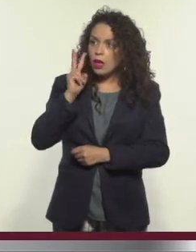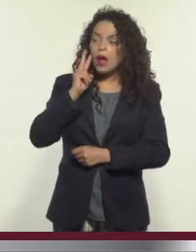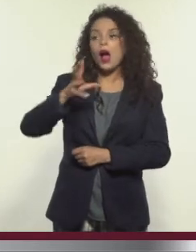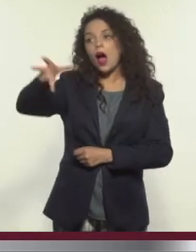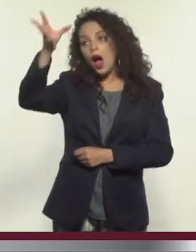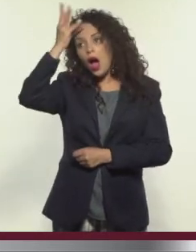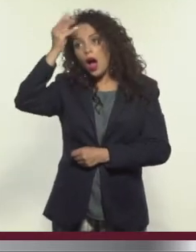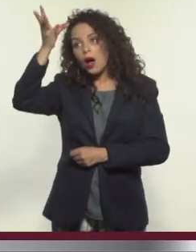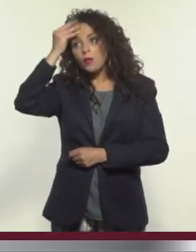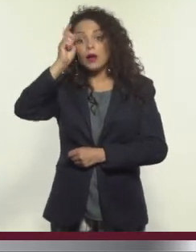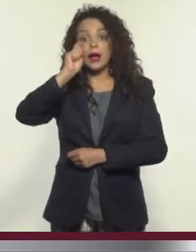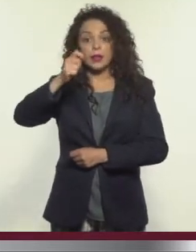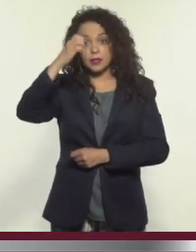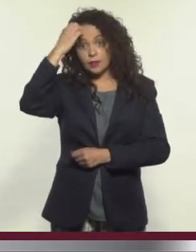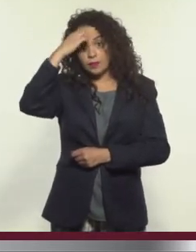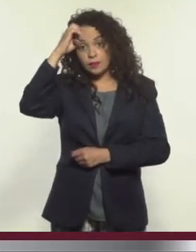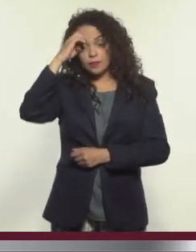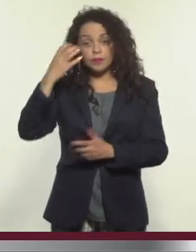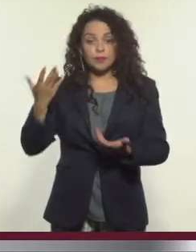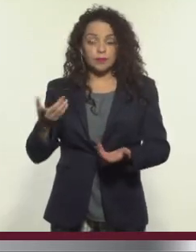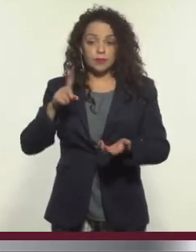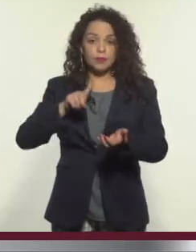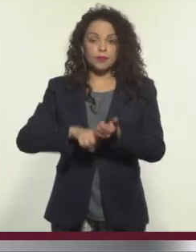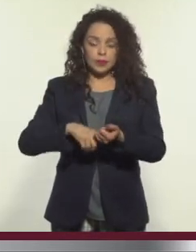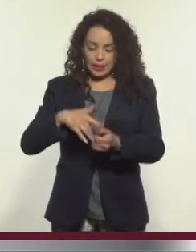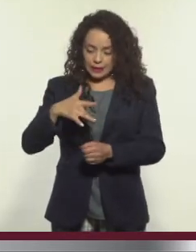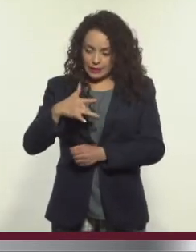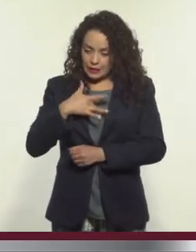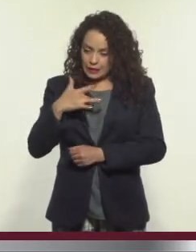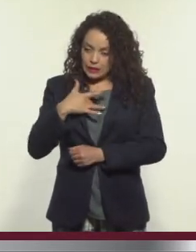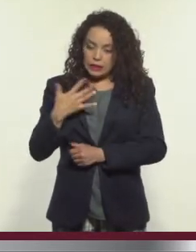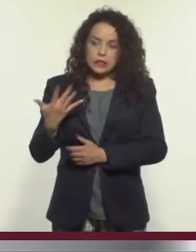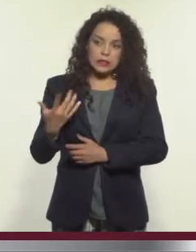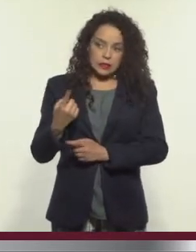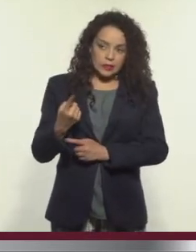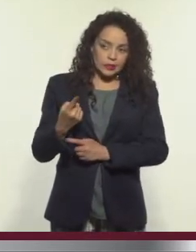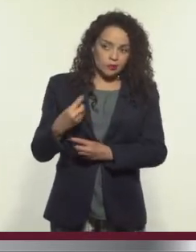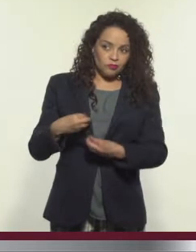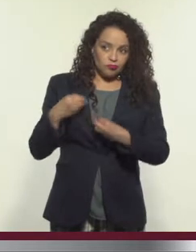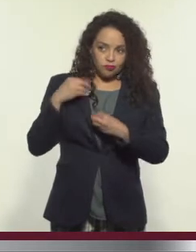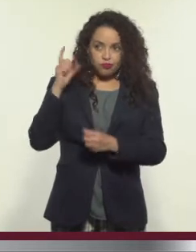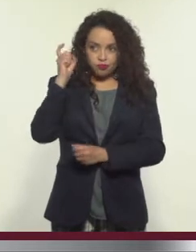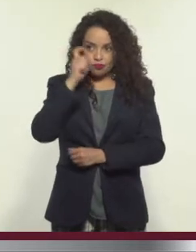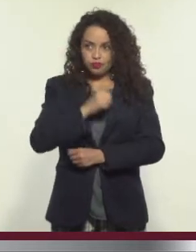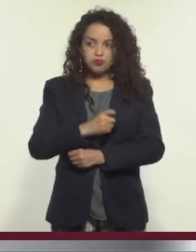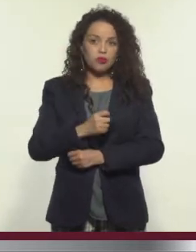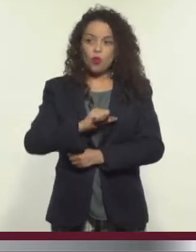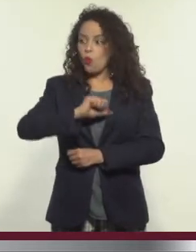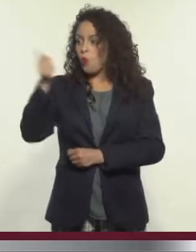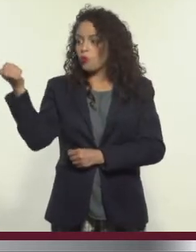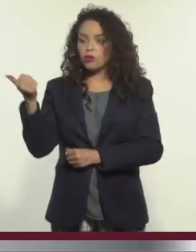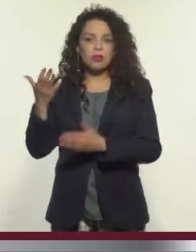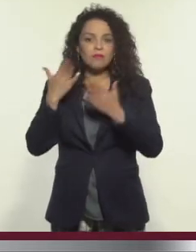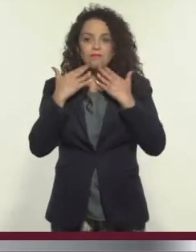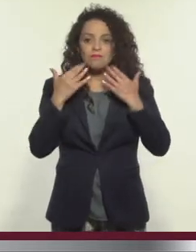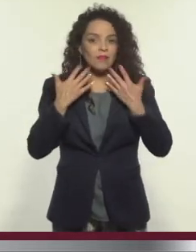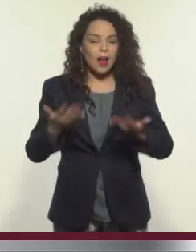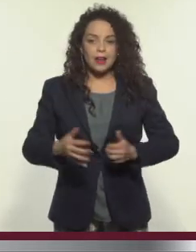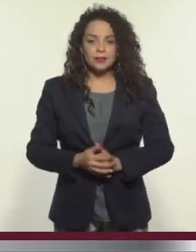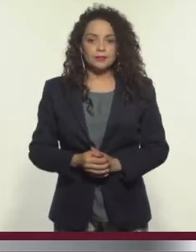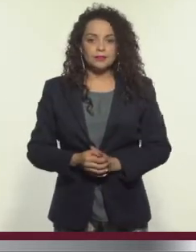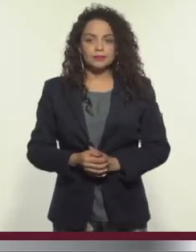aprenden, lo que ganan es una experiencia de empatía que no tiene igual en otra experiencia.